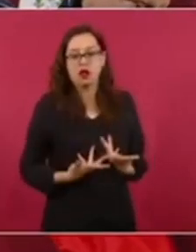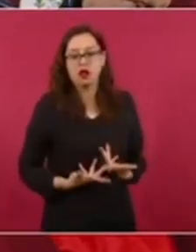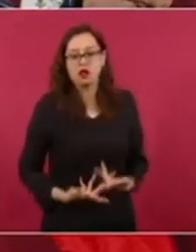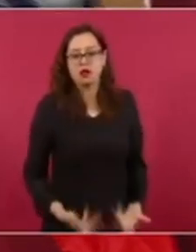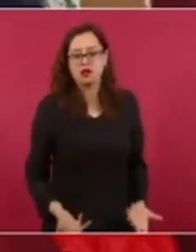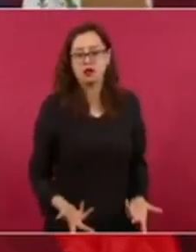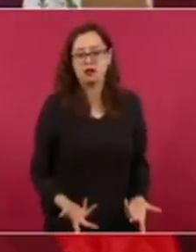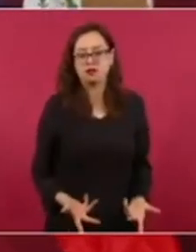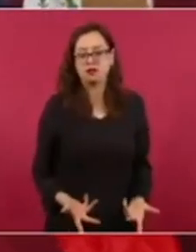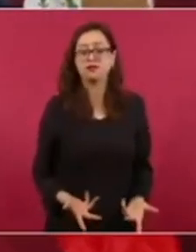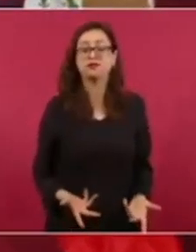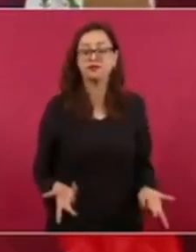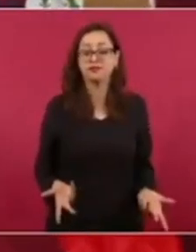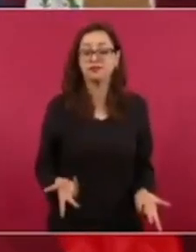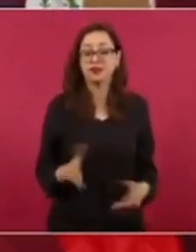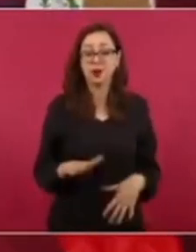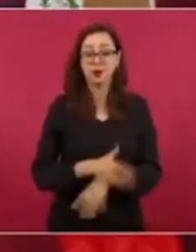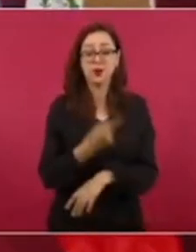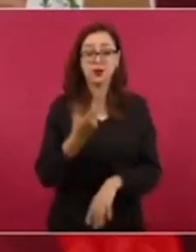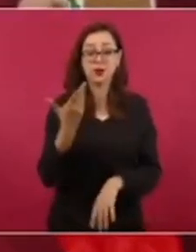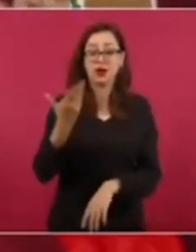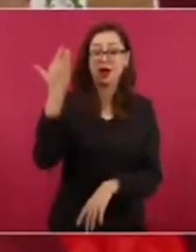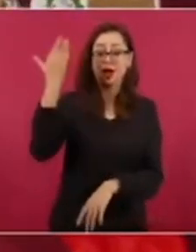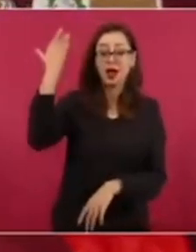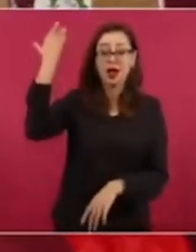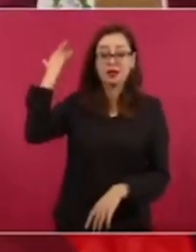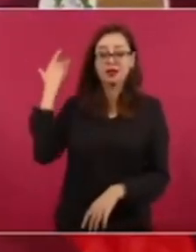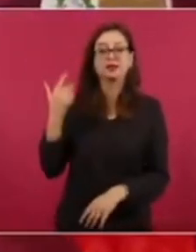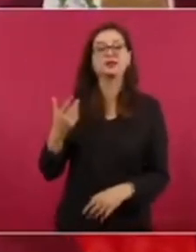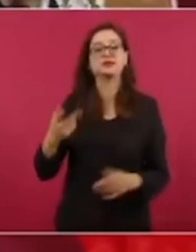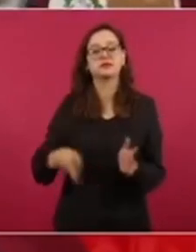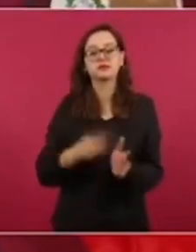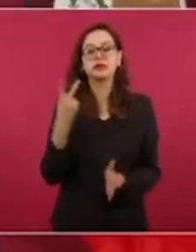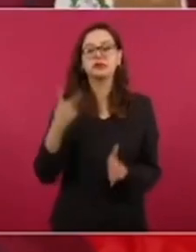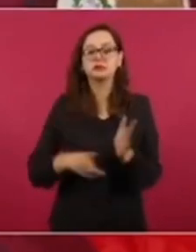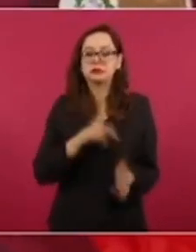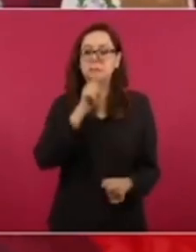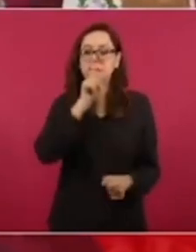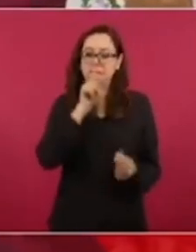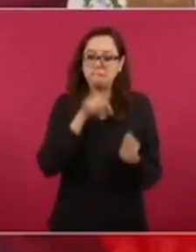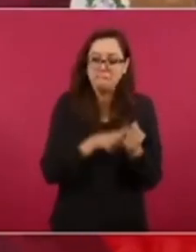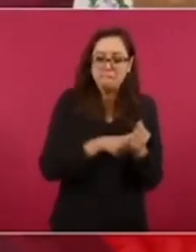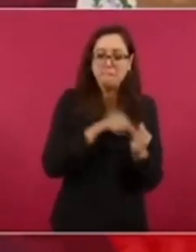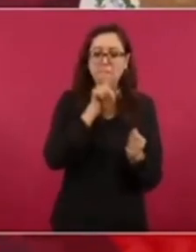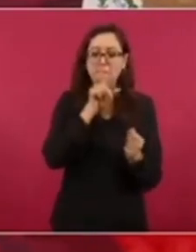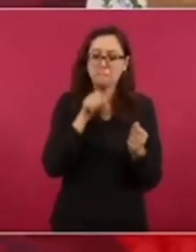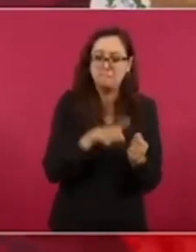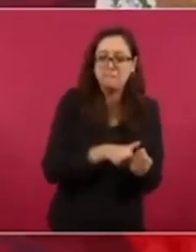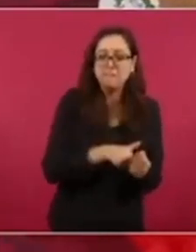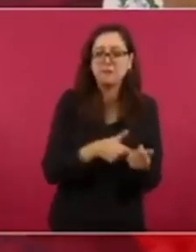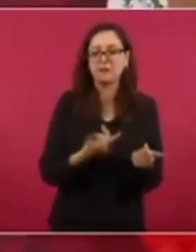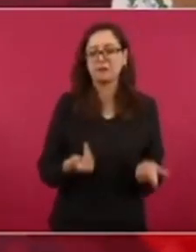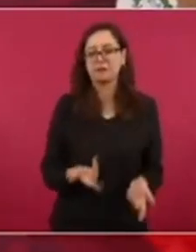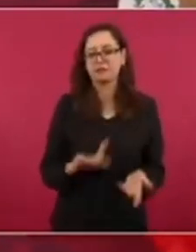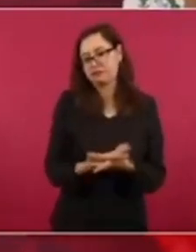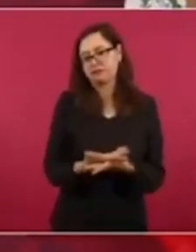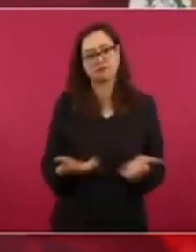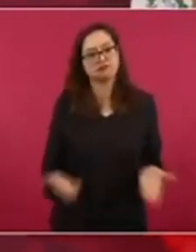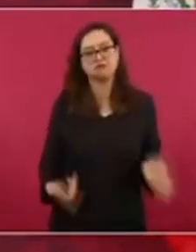Han escuchado ustedes que conste que no me gustan